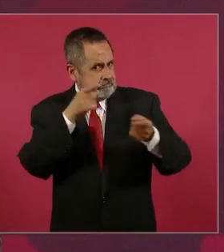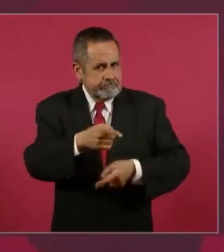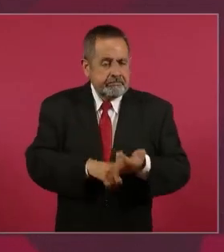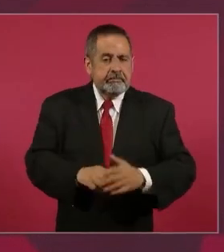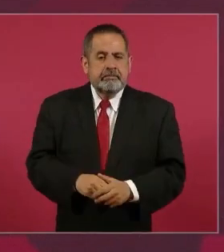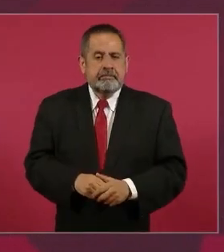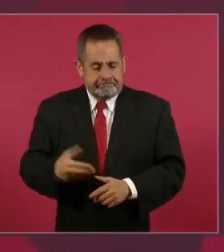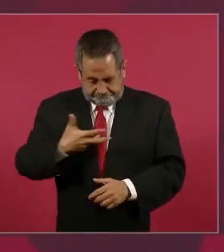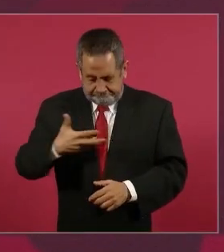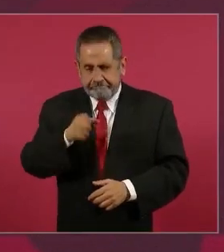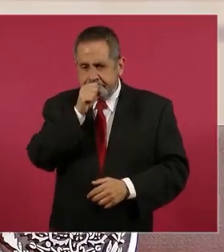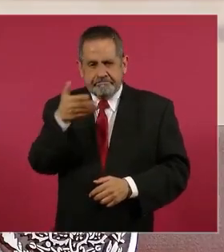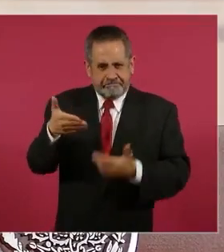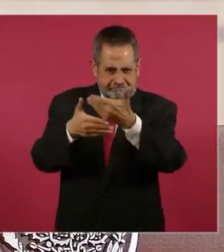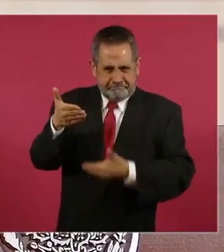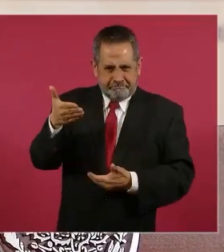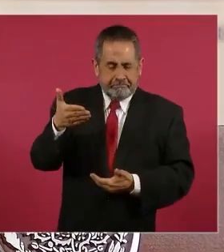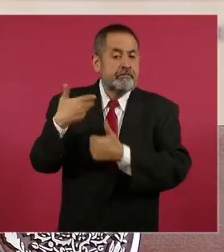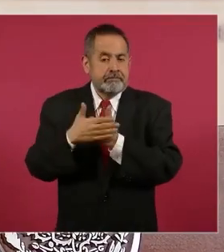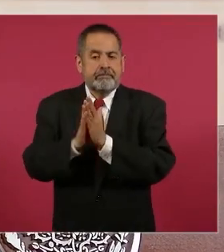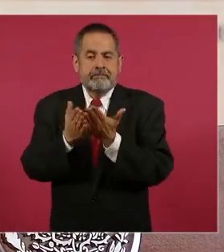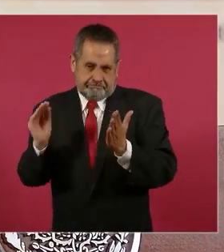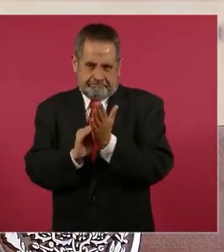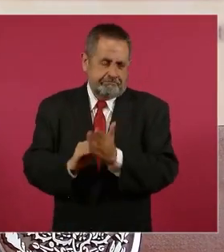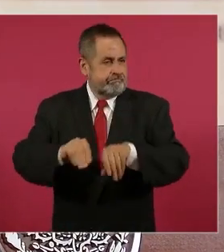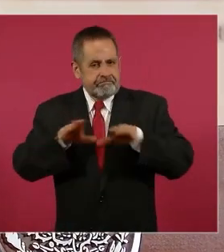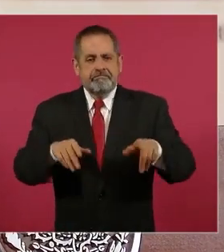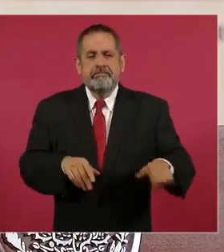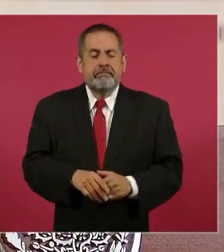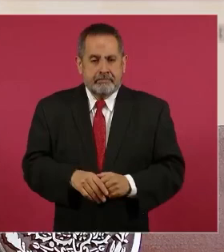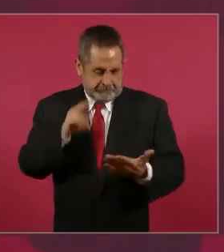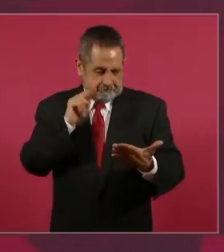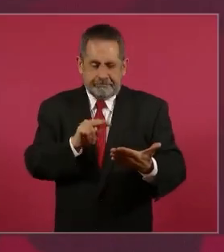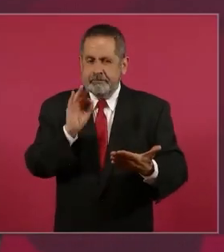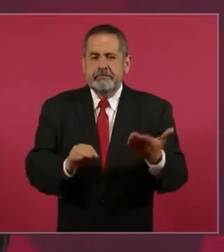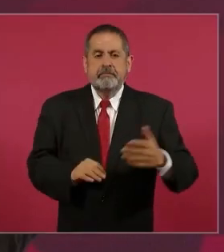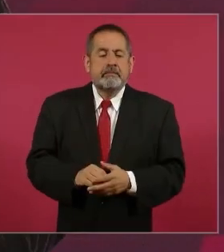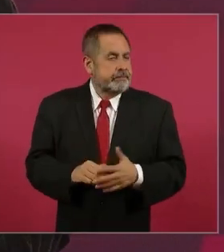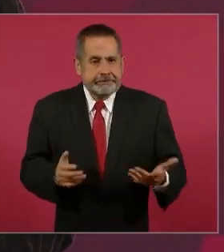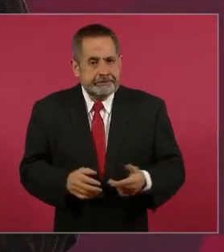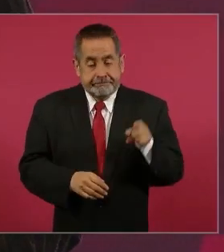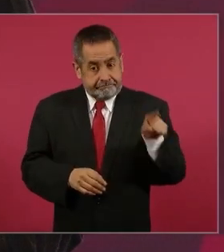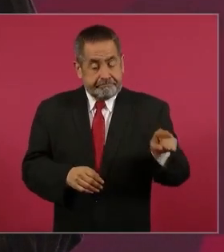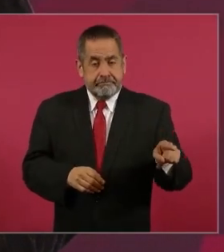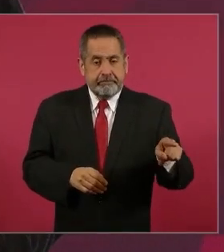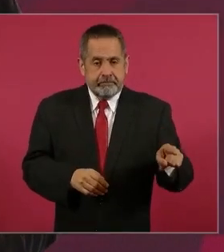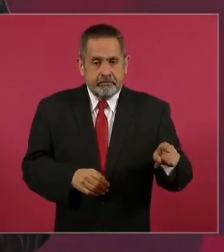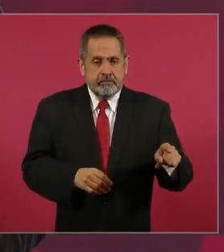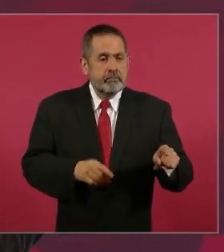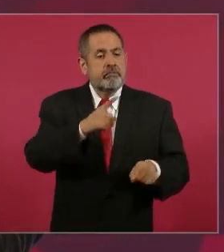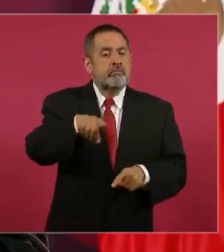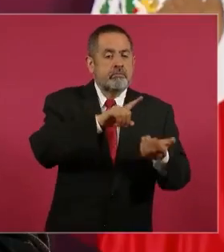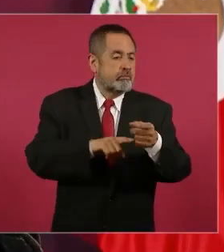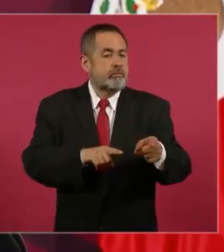y tengo el documento ahora que va a salir el libro ahí lo van a ver en donde le mandan a decir